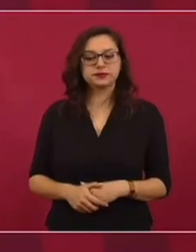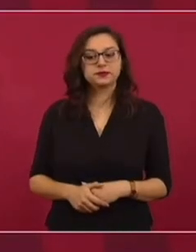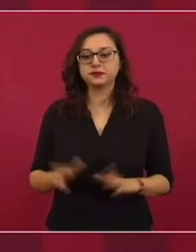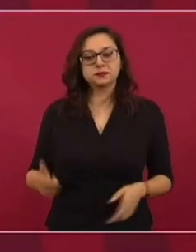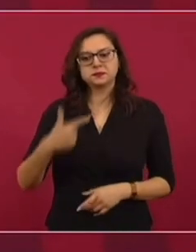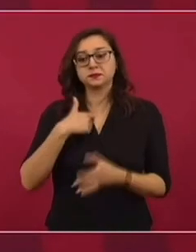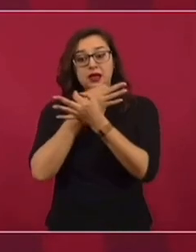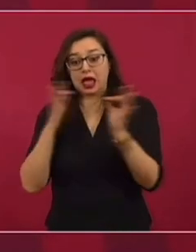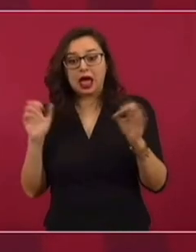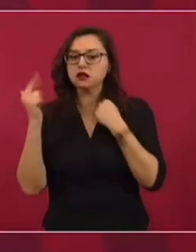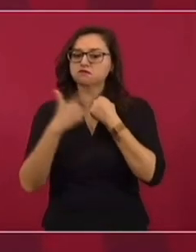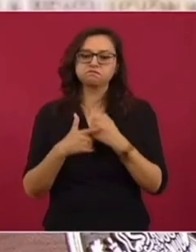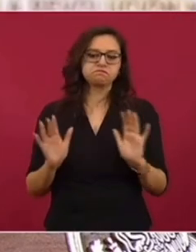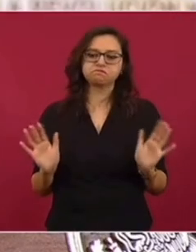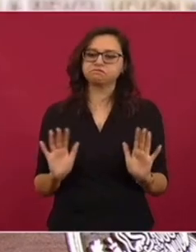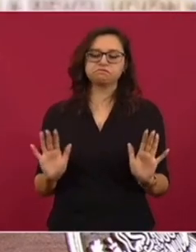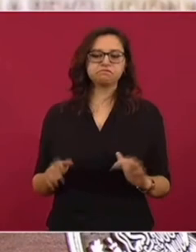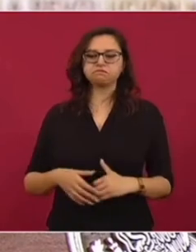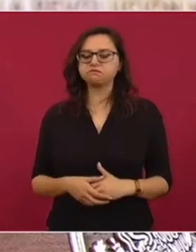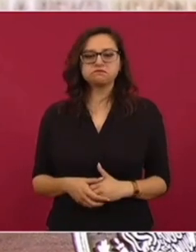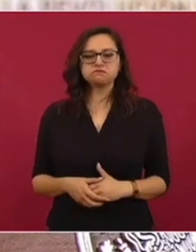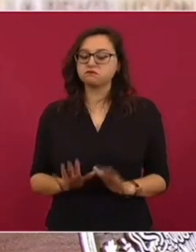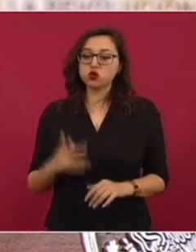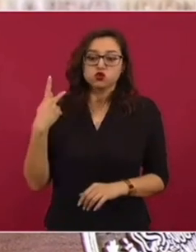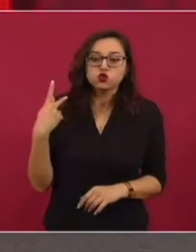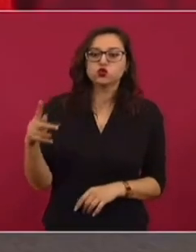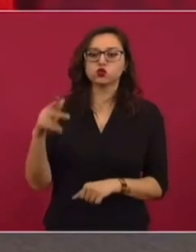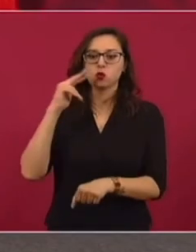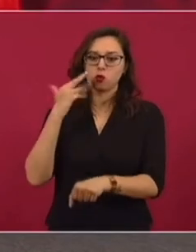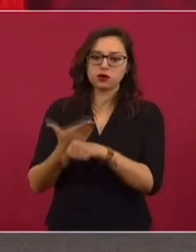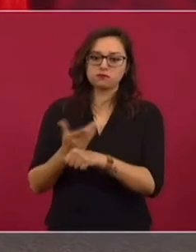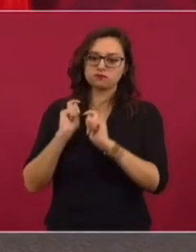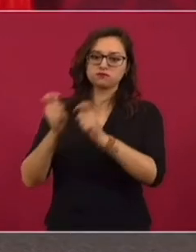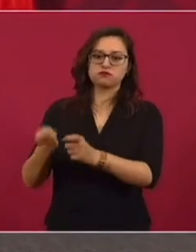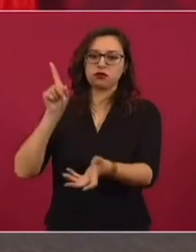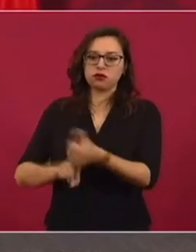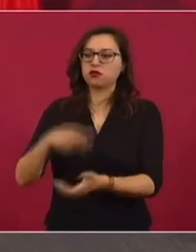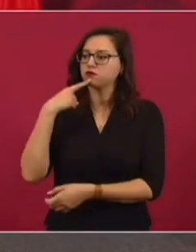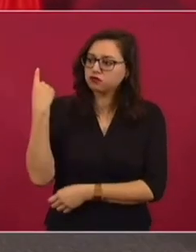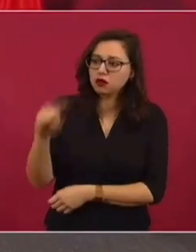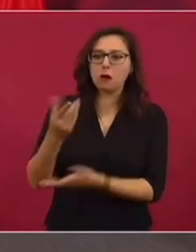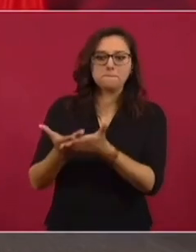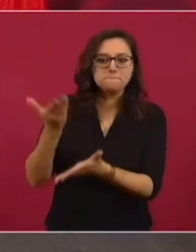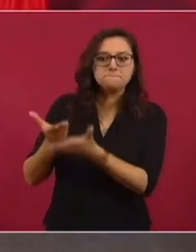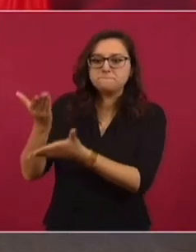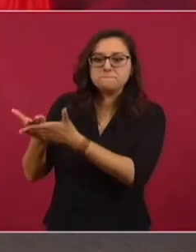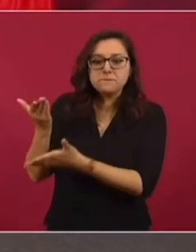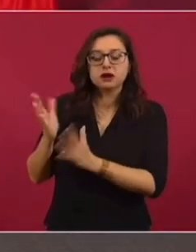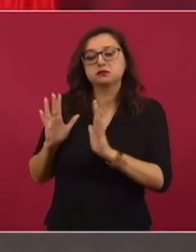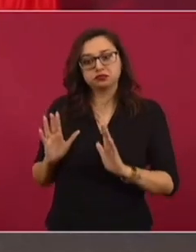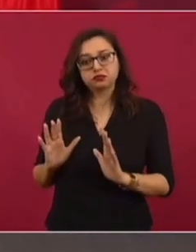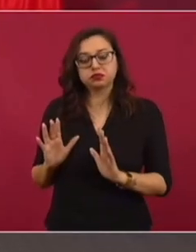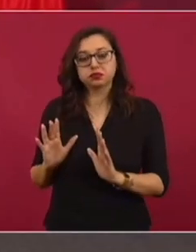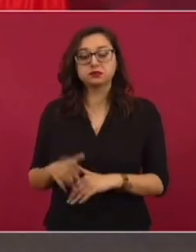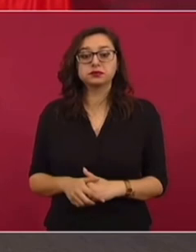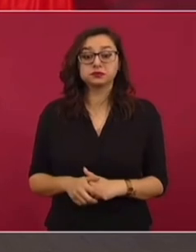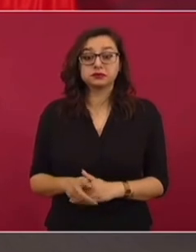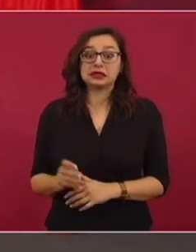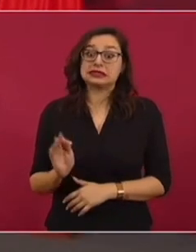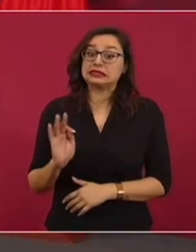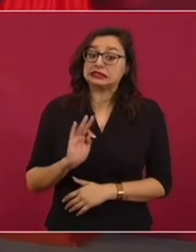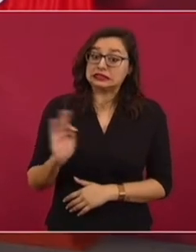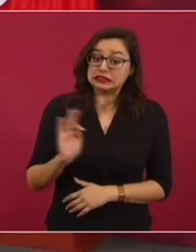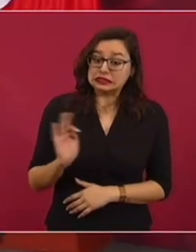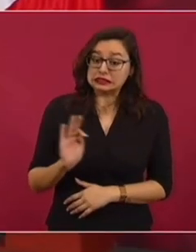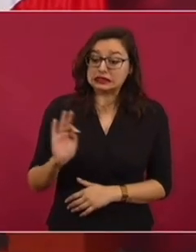pronunciarme, es un asunto que tiene que ver con denuncias públicas, si acaso, si lo amerita